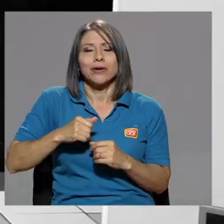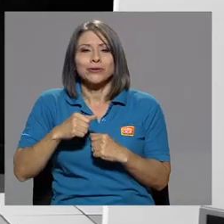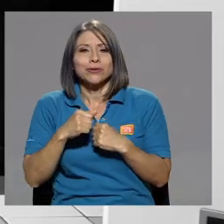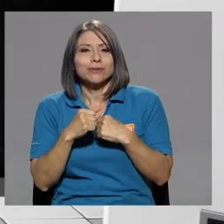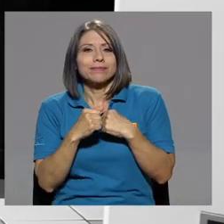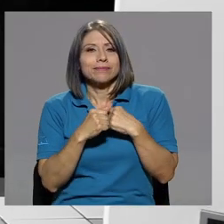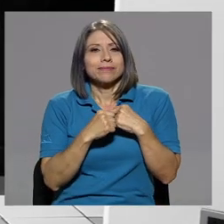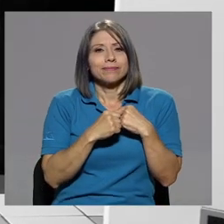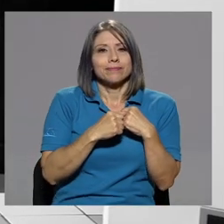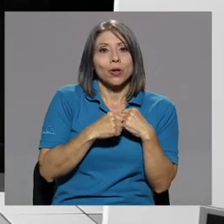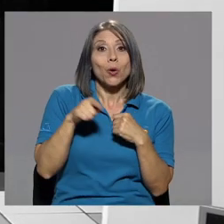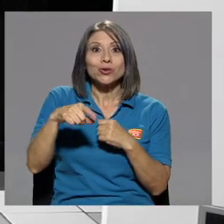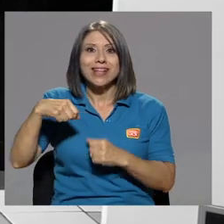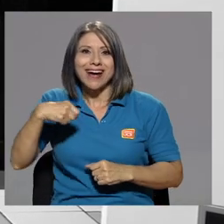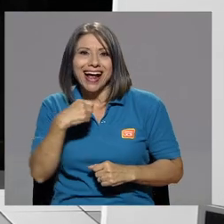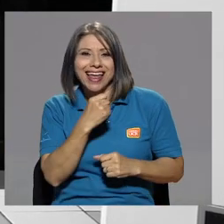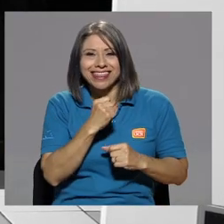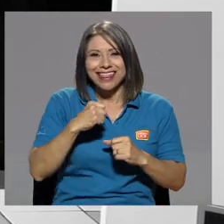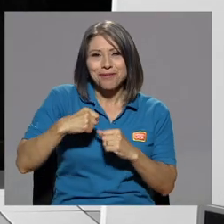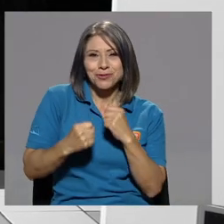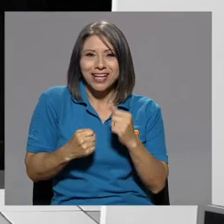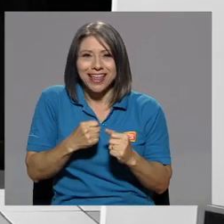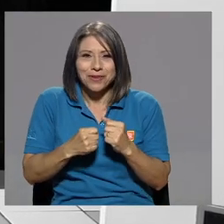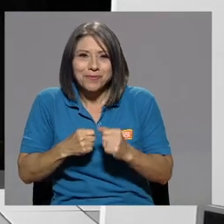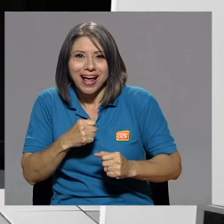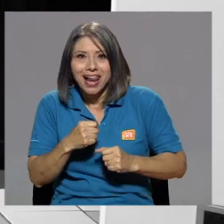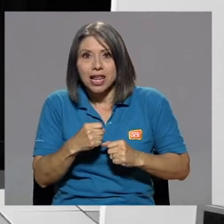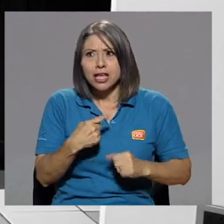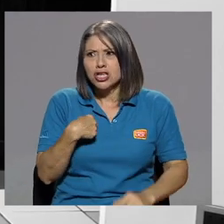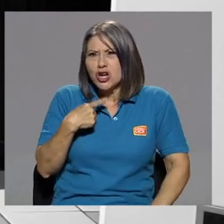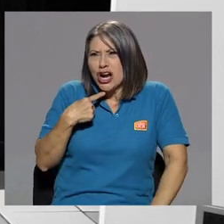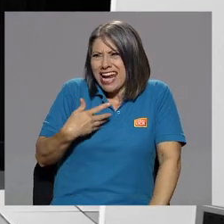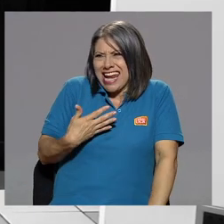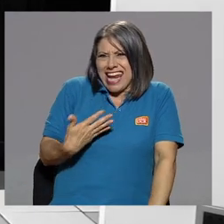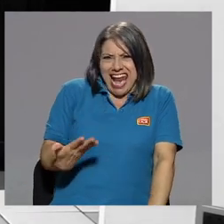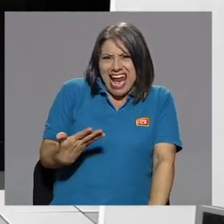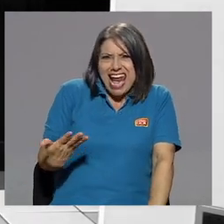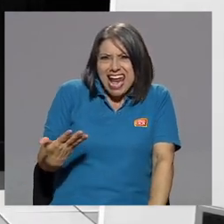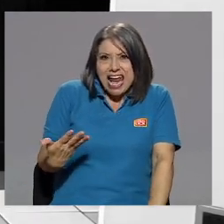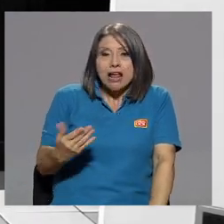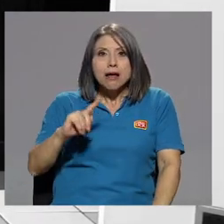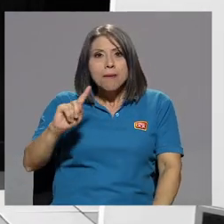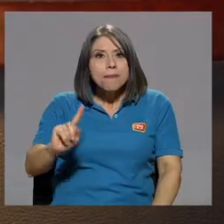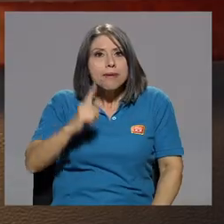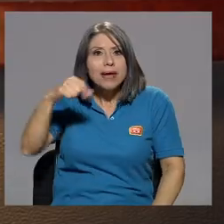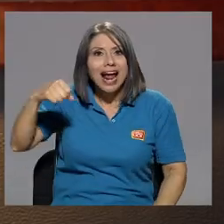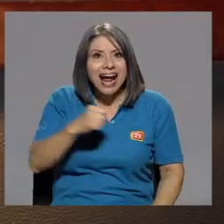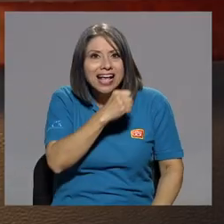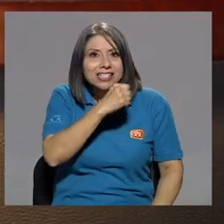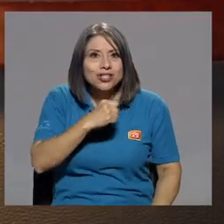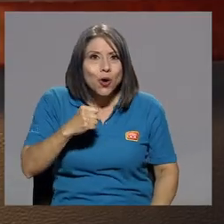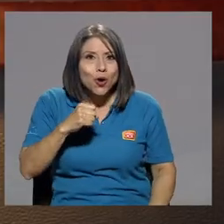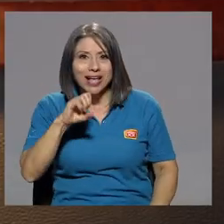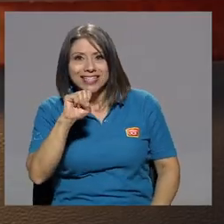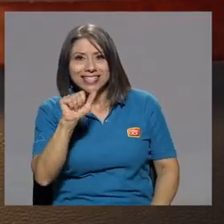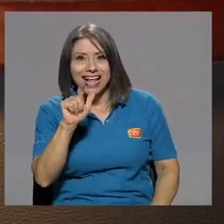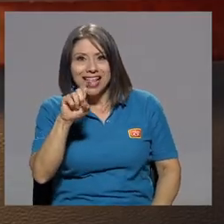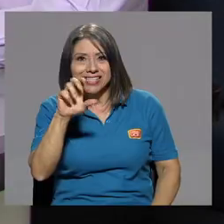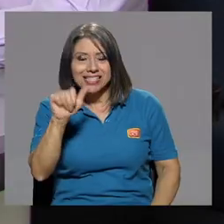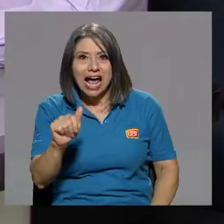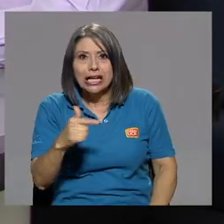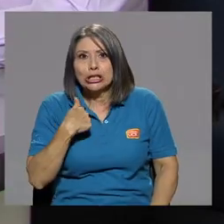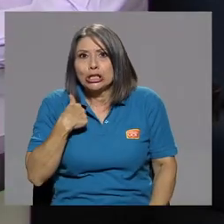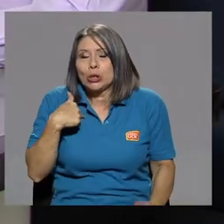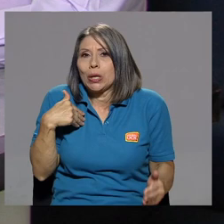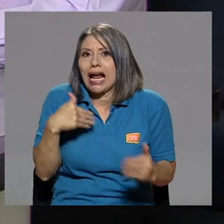cantar música tropical. Y la primera canción, que fue una salsa, casi me muero yo.